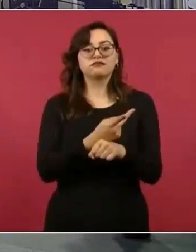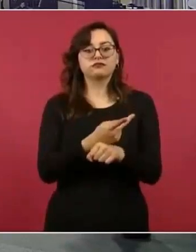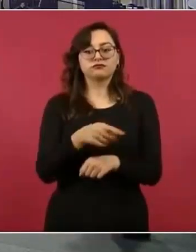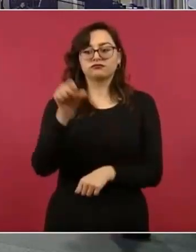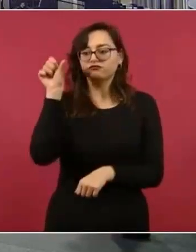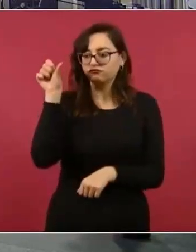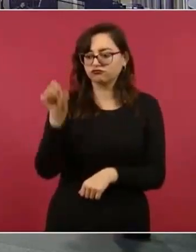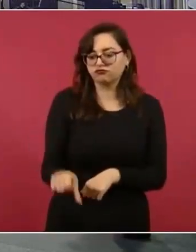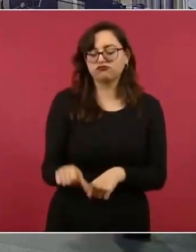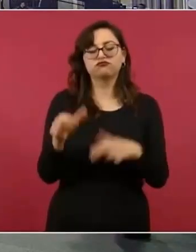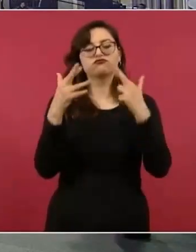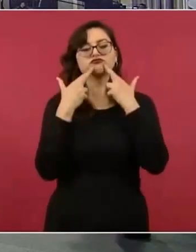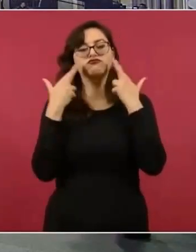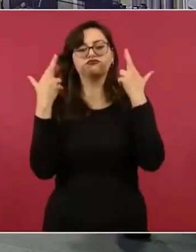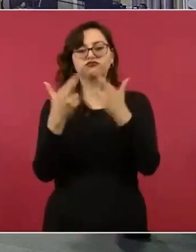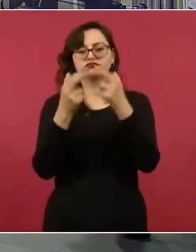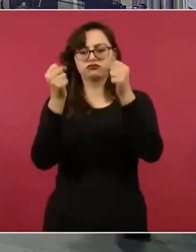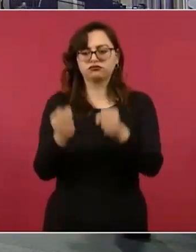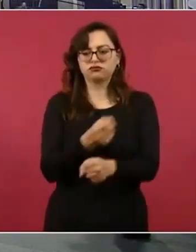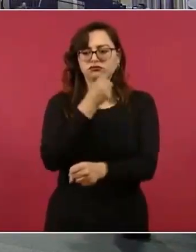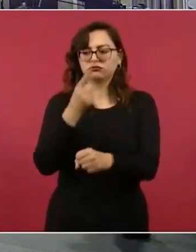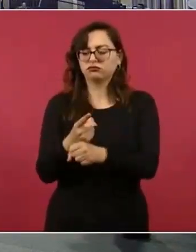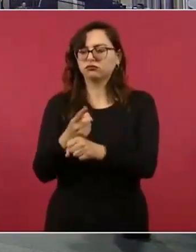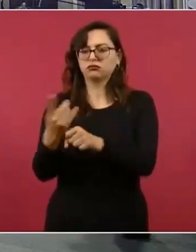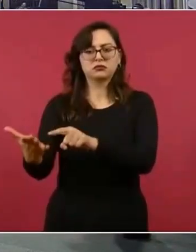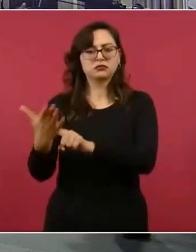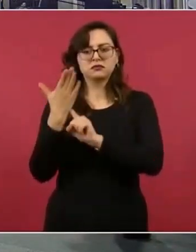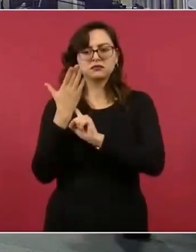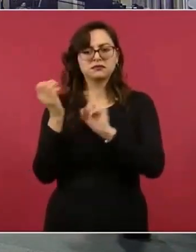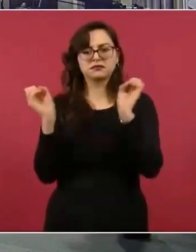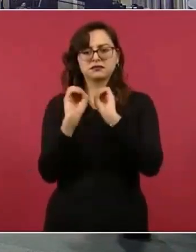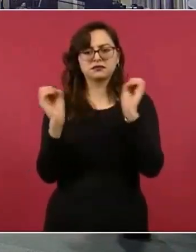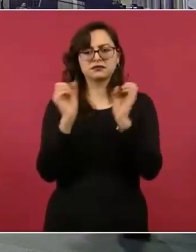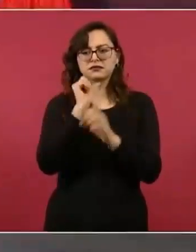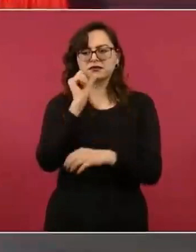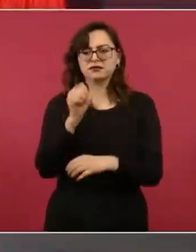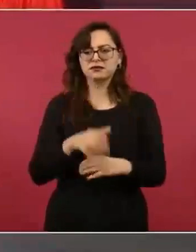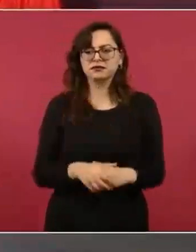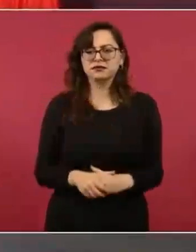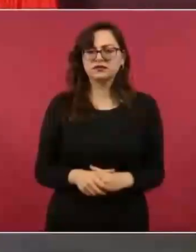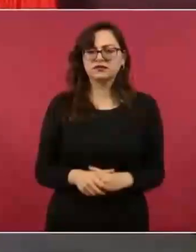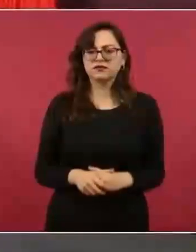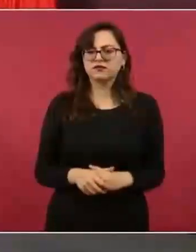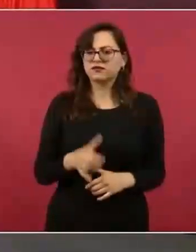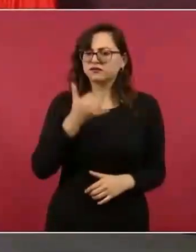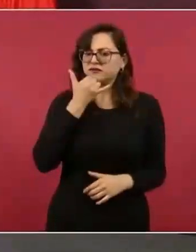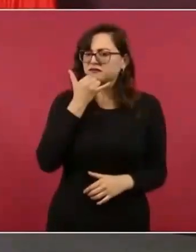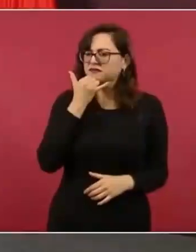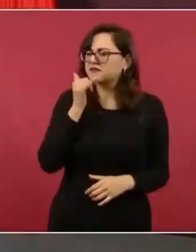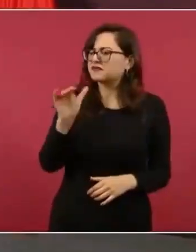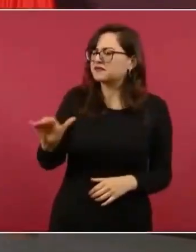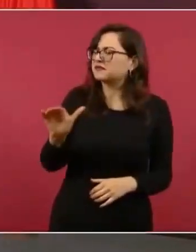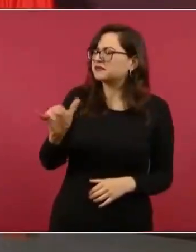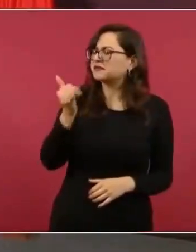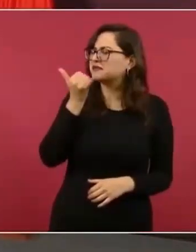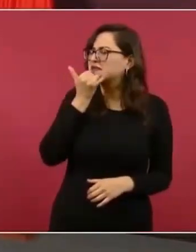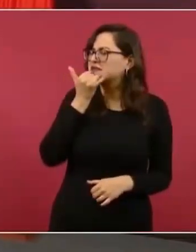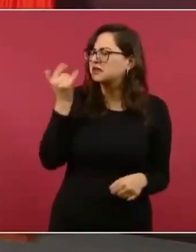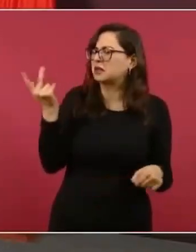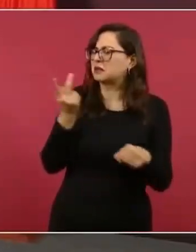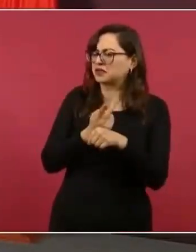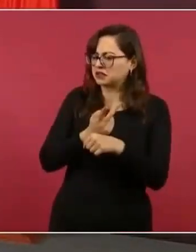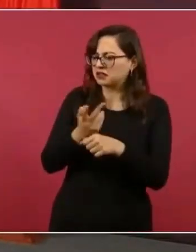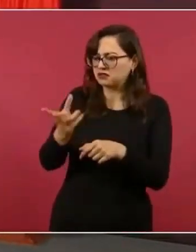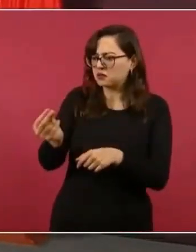apareció. Y pregunté. La respuesta es que fue un asunto familiar.